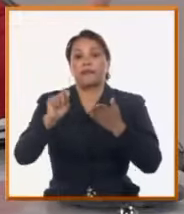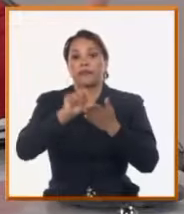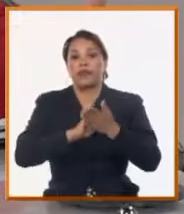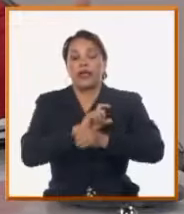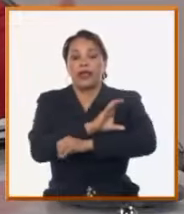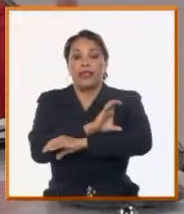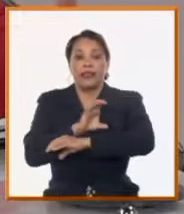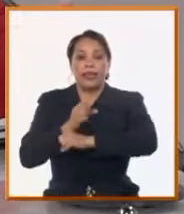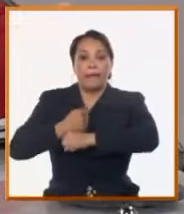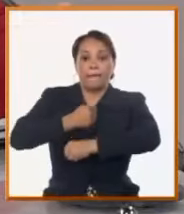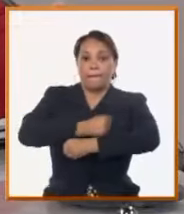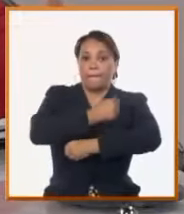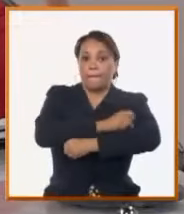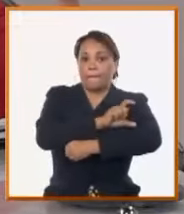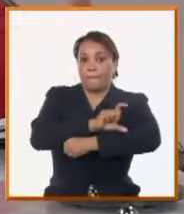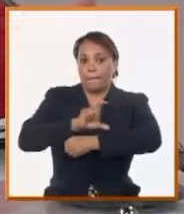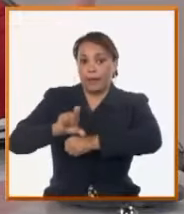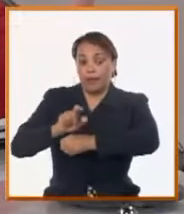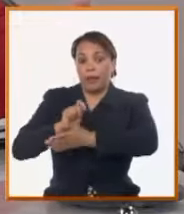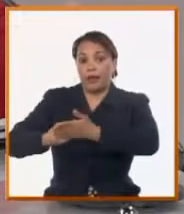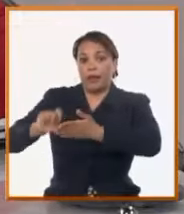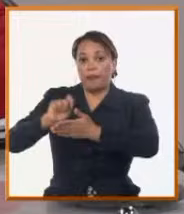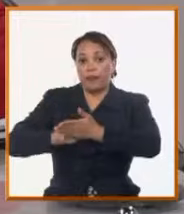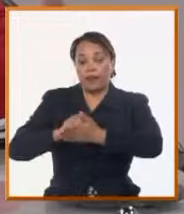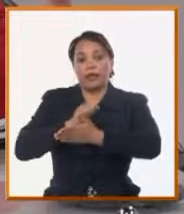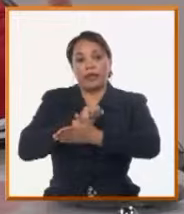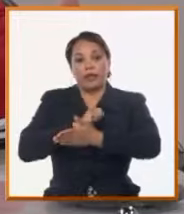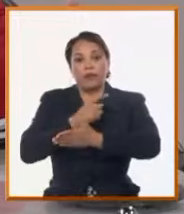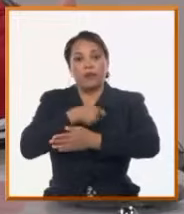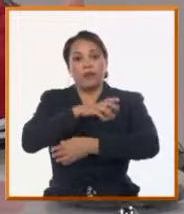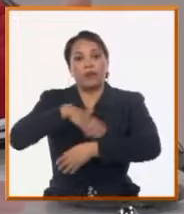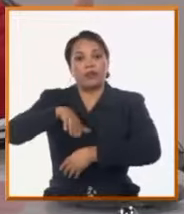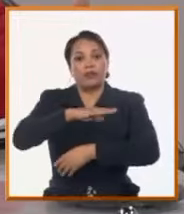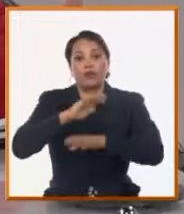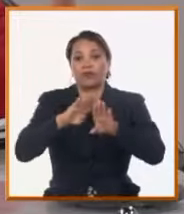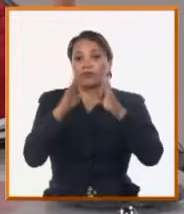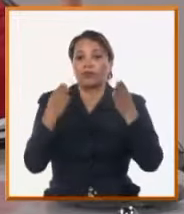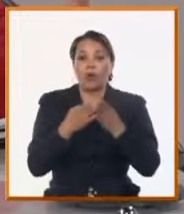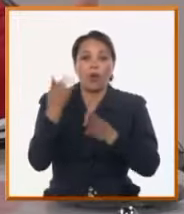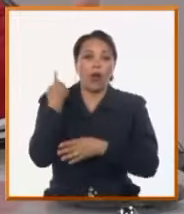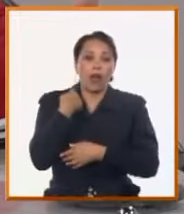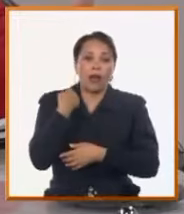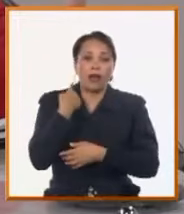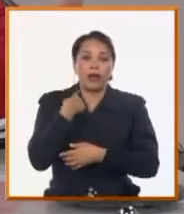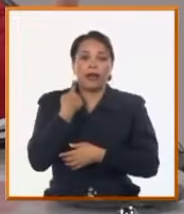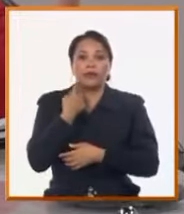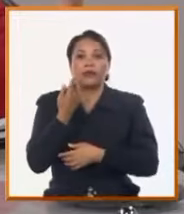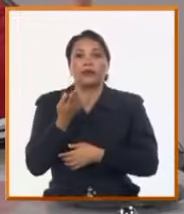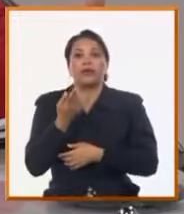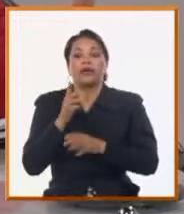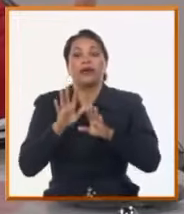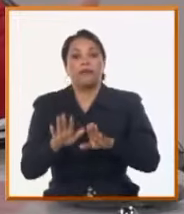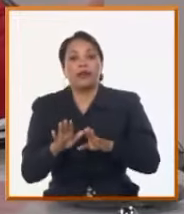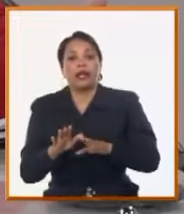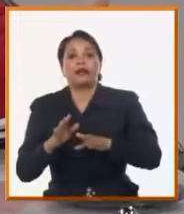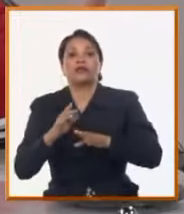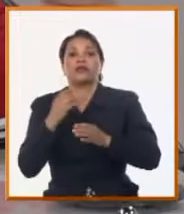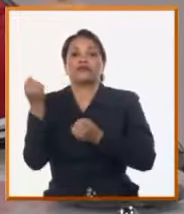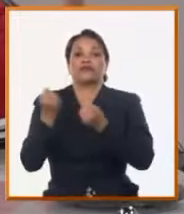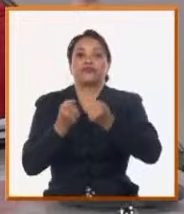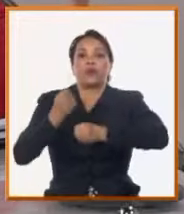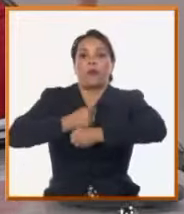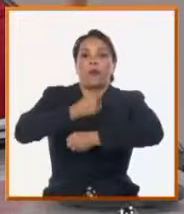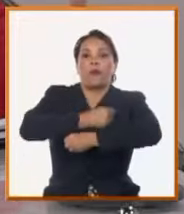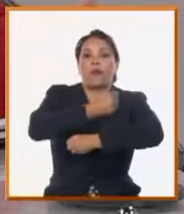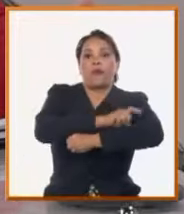con un plan que tenemos diseñado, para tratar de que todas las poblaciones que llevan muchos años pendientes y abasteciéndose por